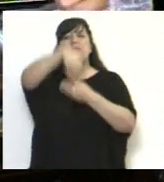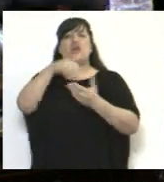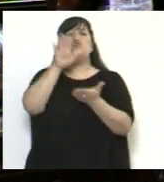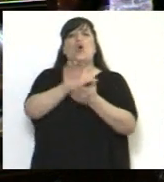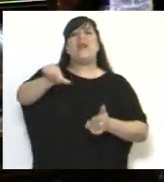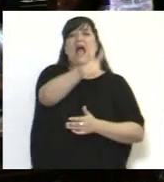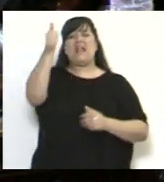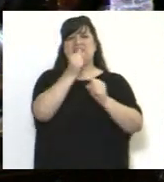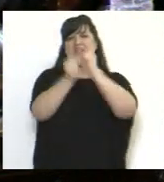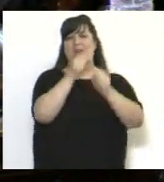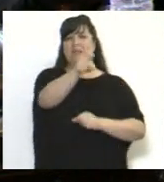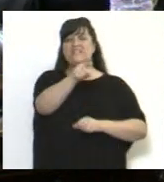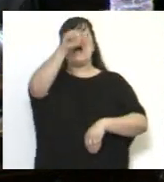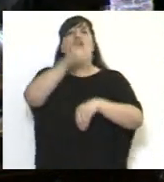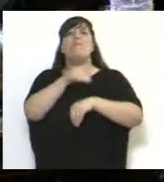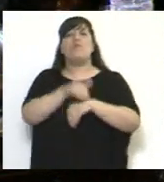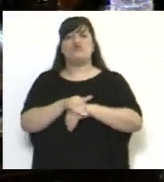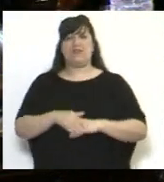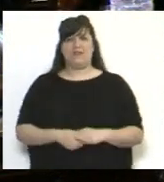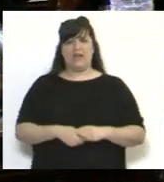de las empresas, y es responsabilidad.